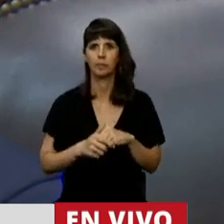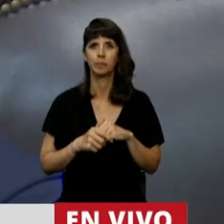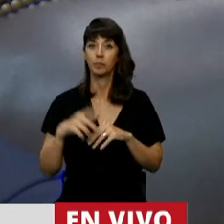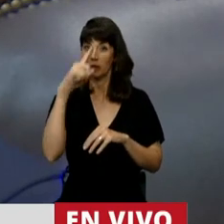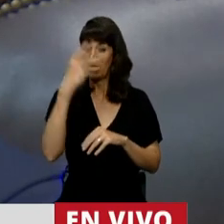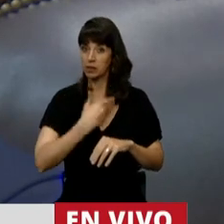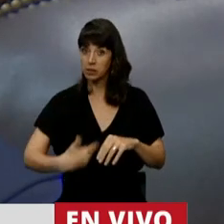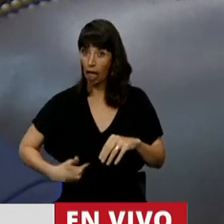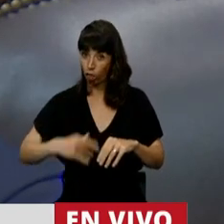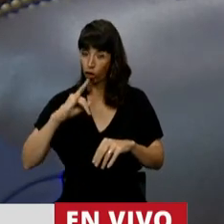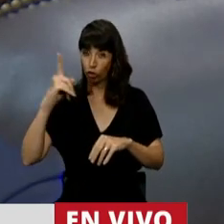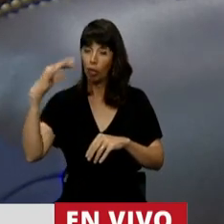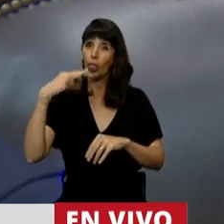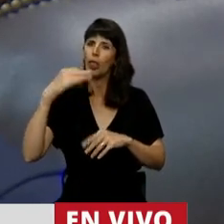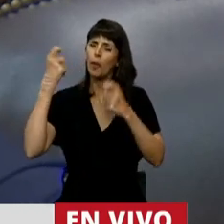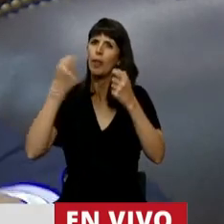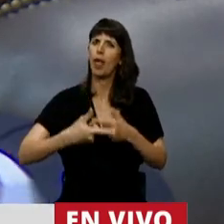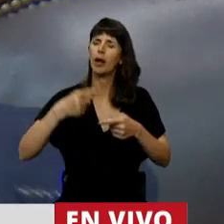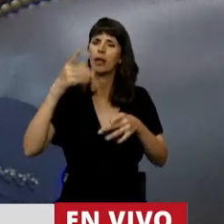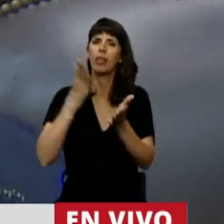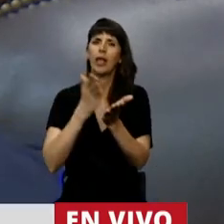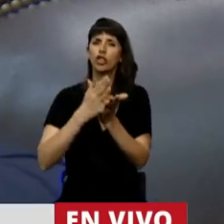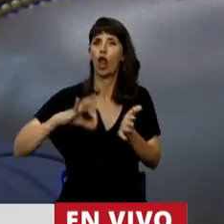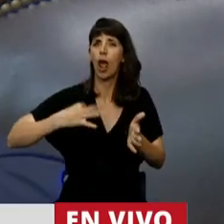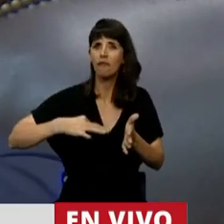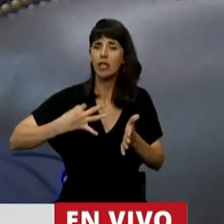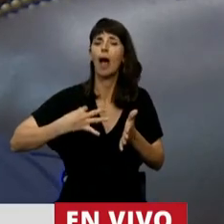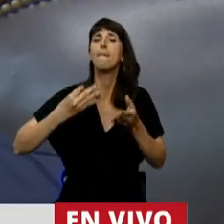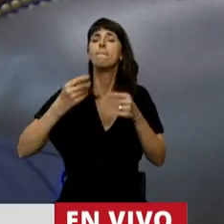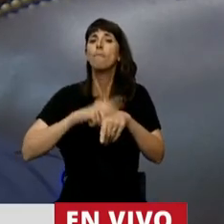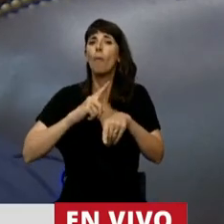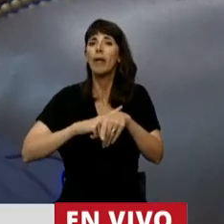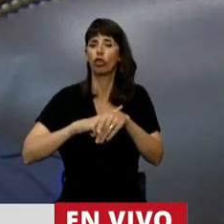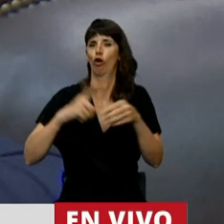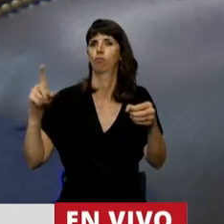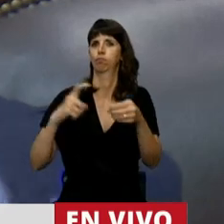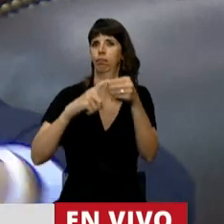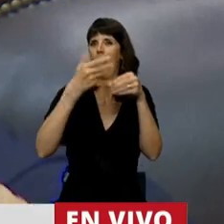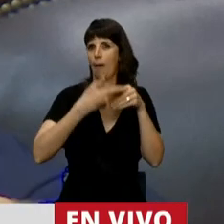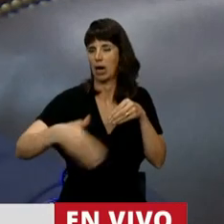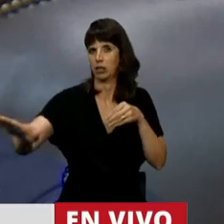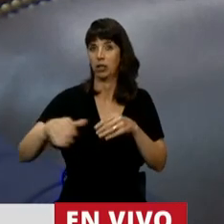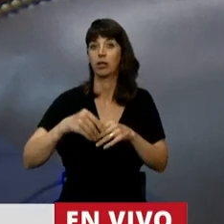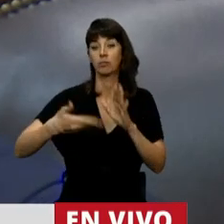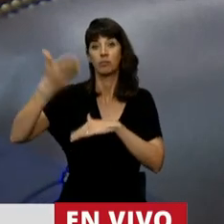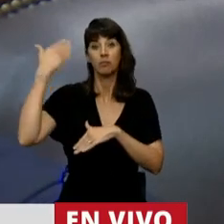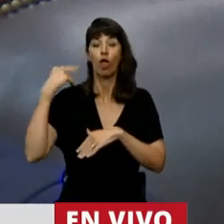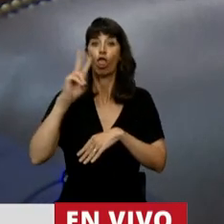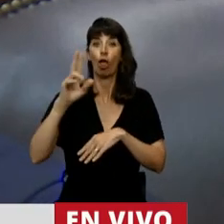el Estado garantizará el derecho a la vida de su concepción. En esa oportunidad del año 2006,